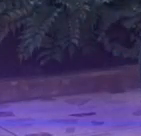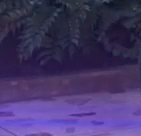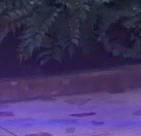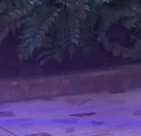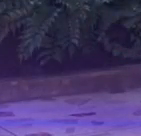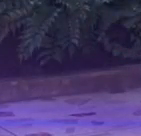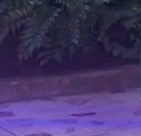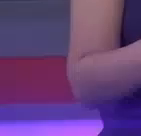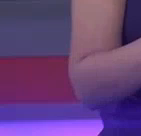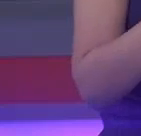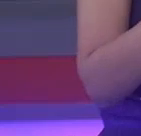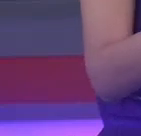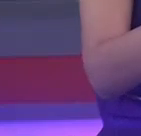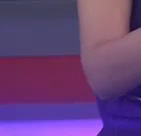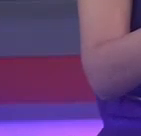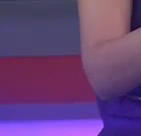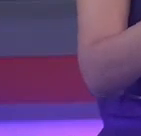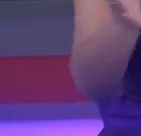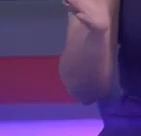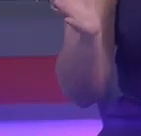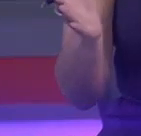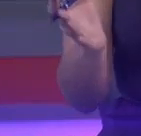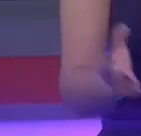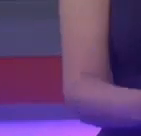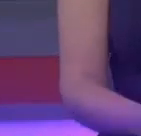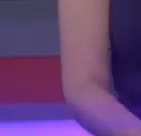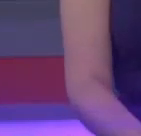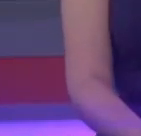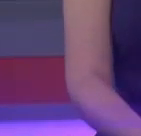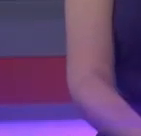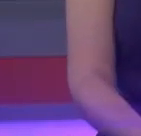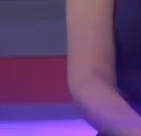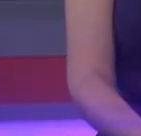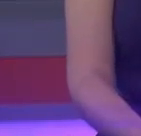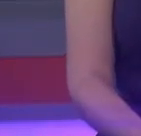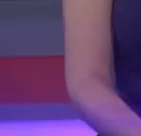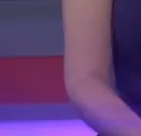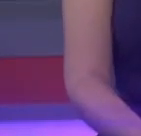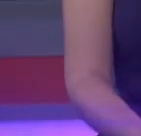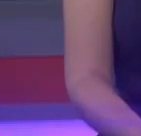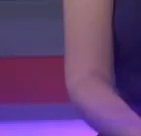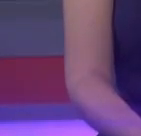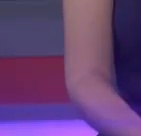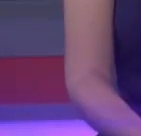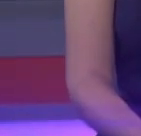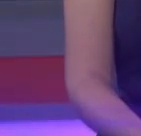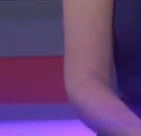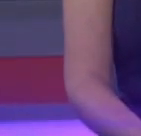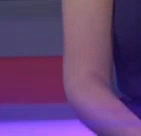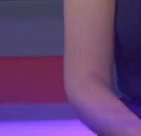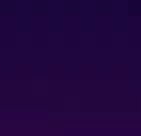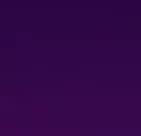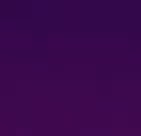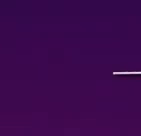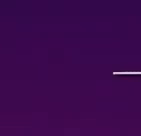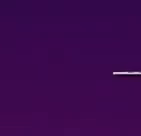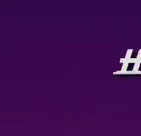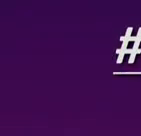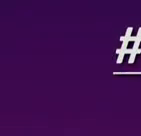Lávate las manos con frecuencia. Luchemos juntos contra la pandemia con conciencia social. Quédate en casa.